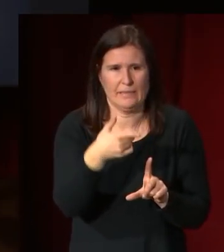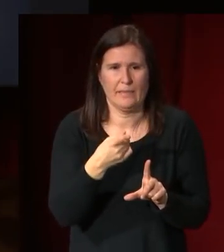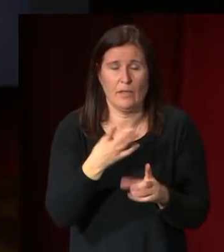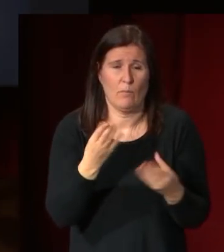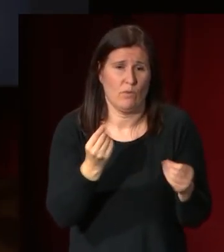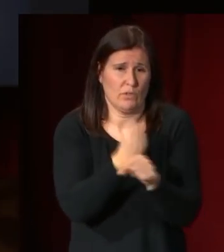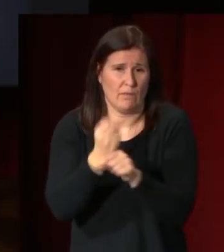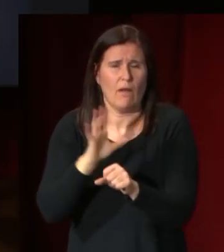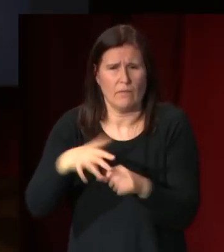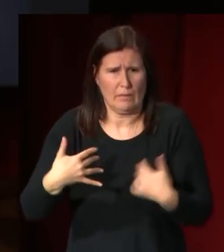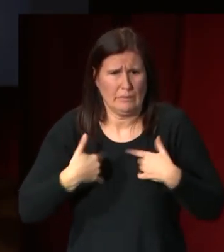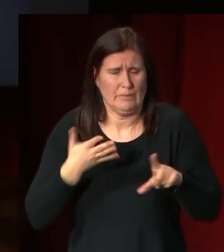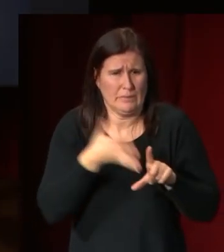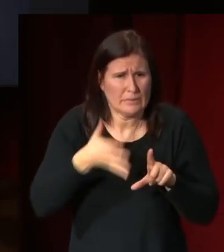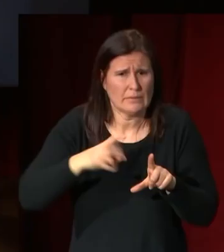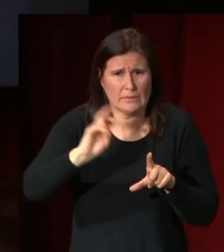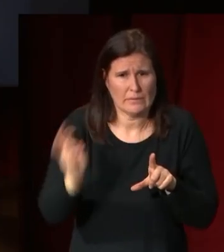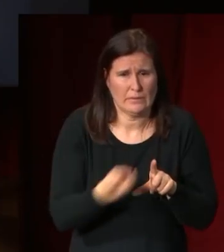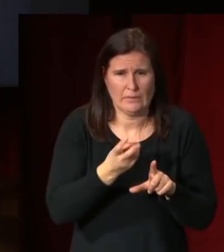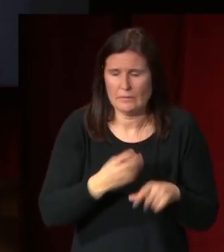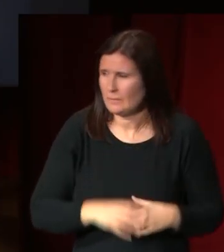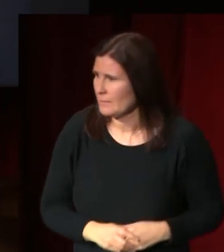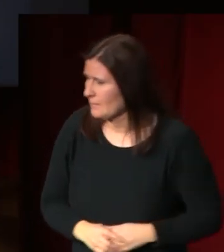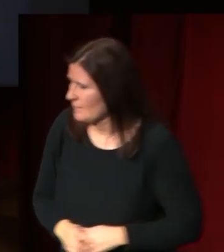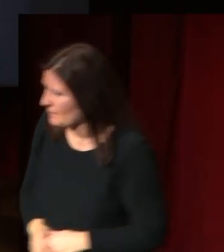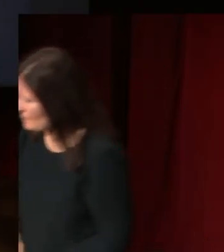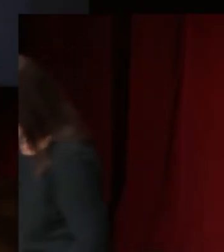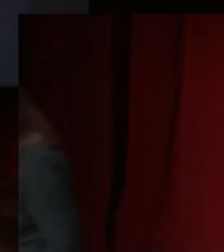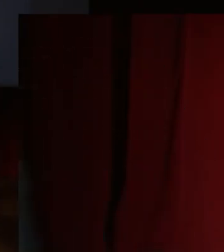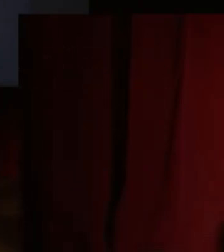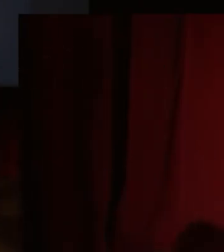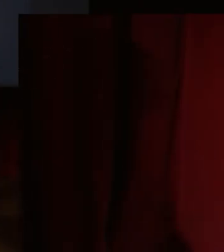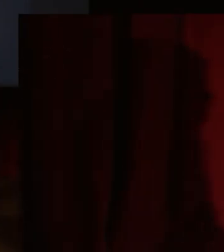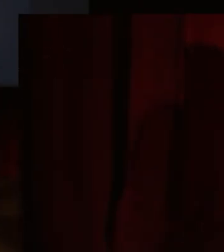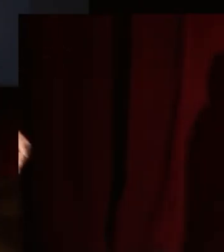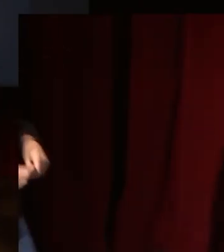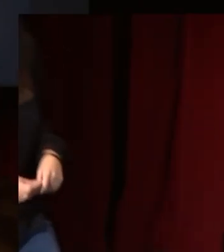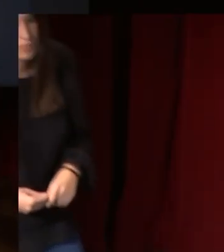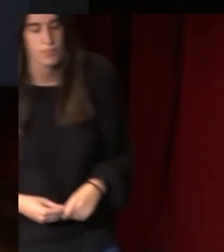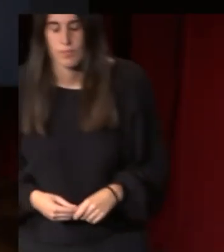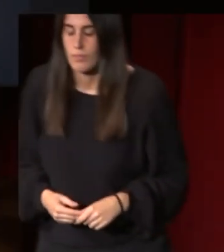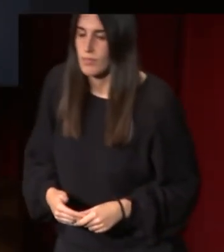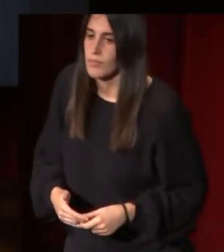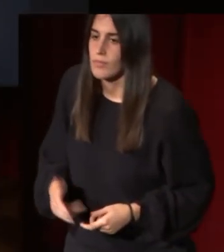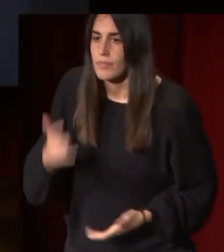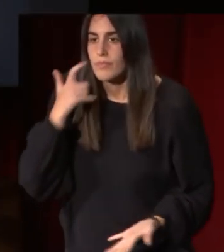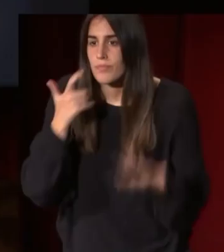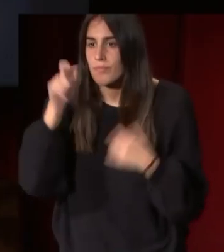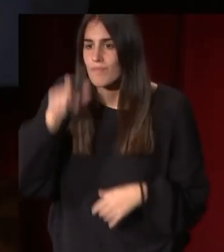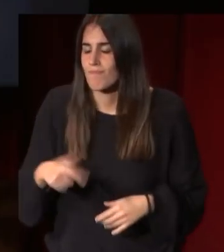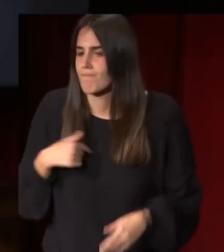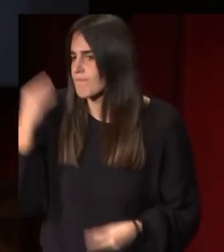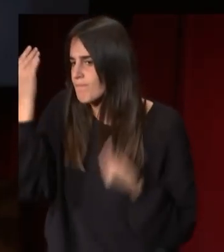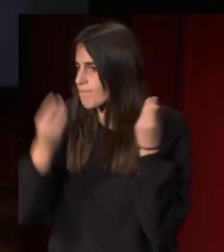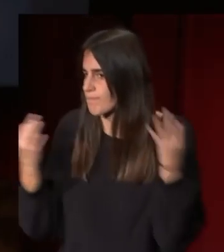obras sufrieron mucho ¿qué es lo que se está planteando Álvarez Cubero? como lo está haciendo Ramón Barba